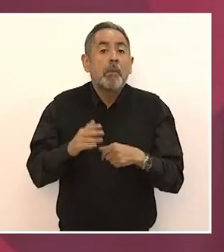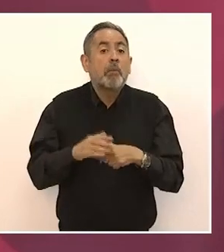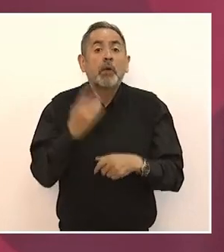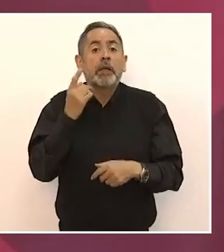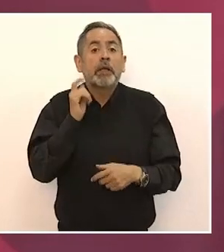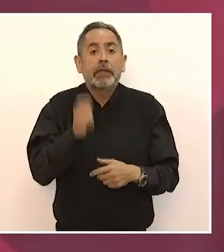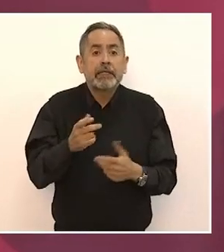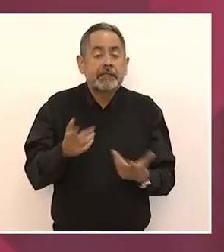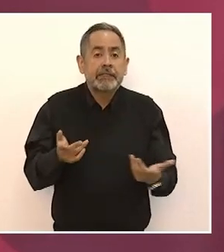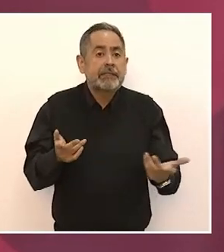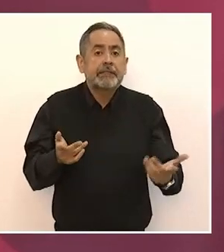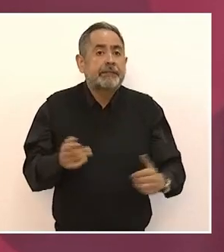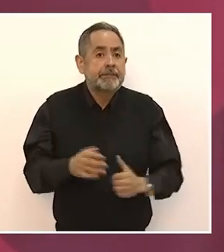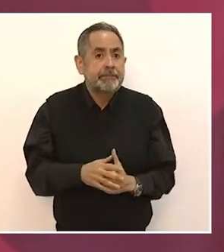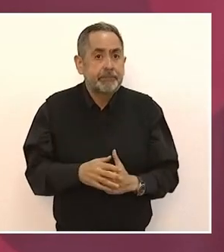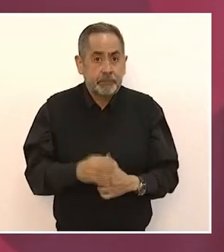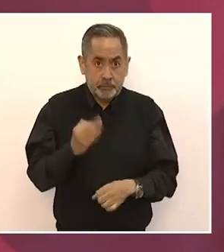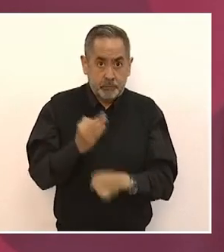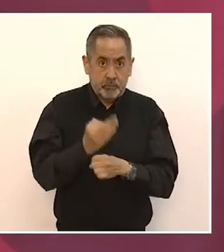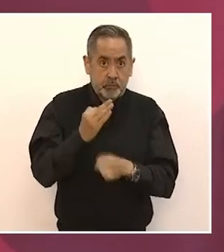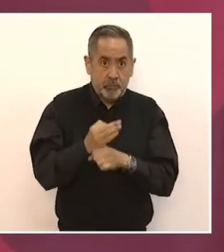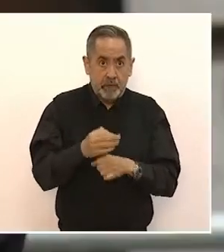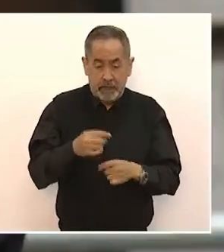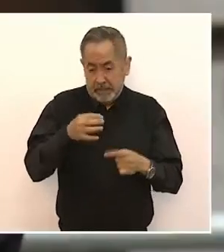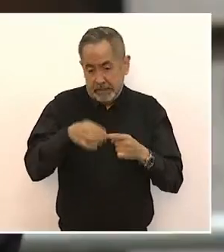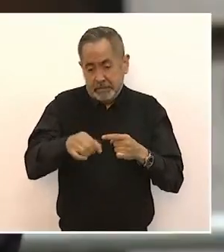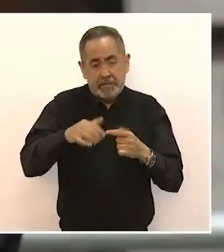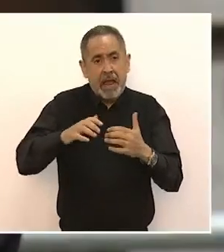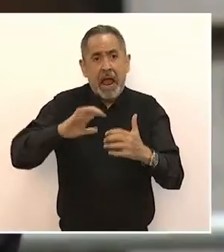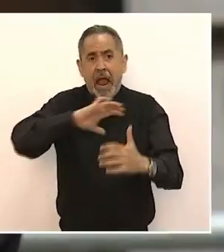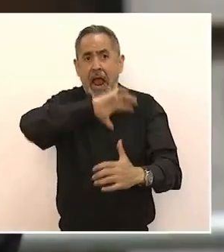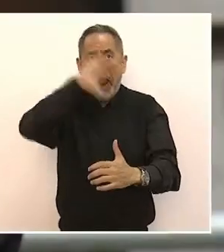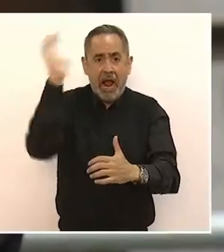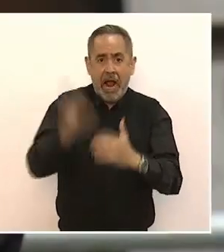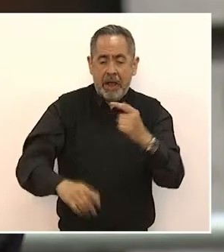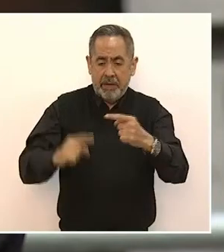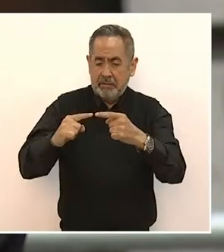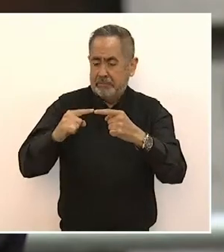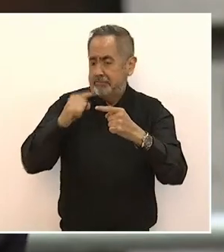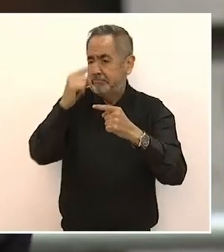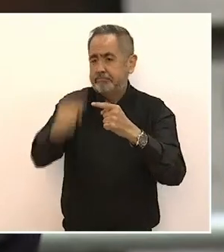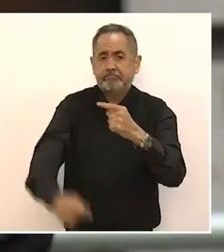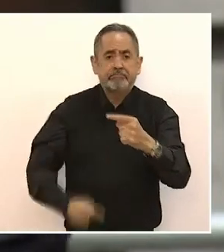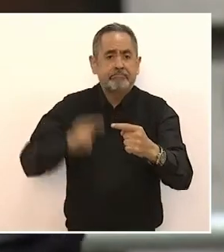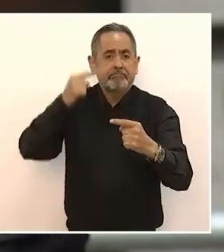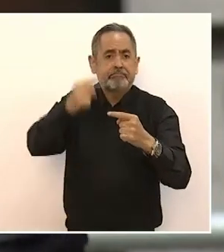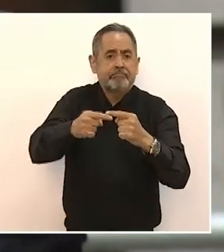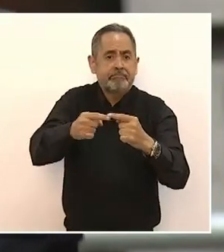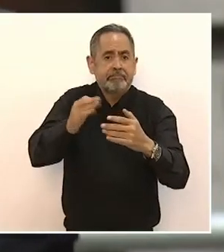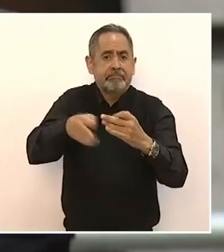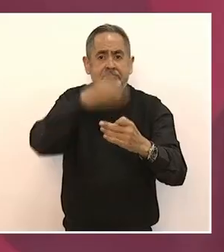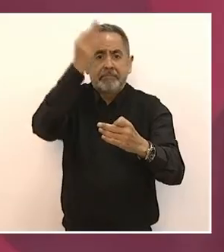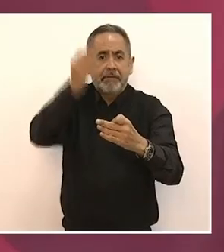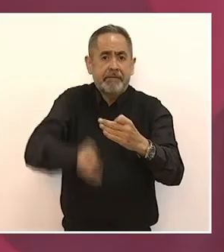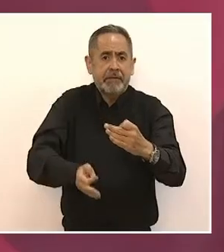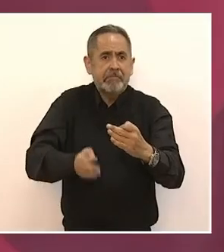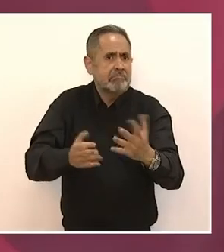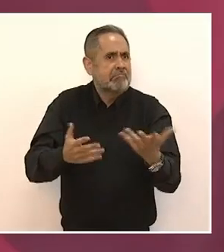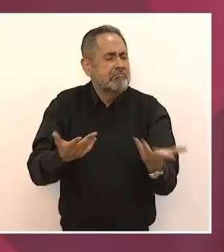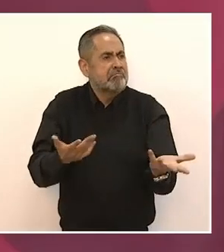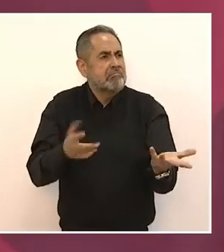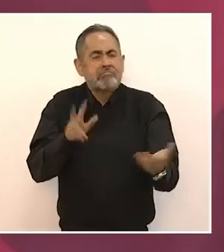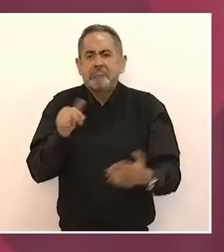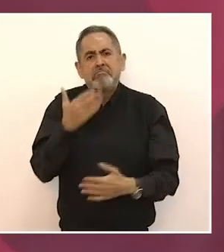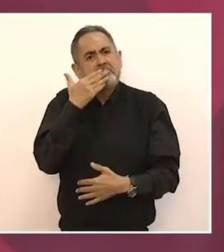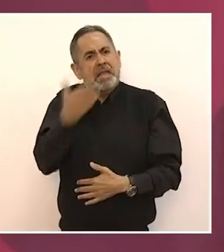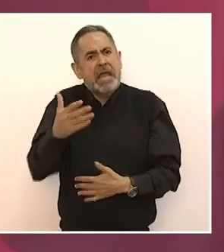estamos cerrando un ciclo, nos ha ido bien, hemos